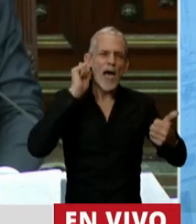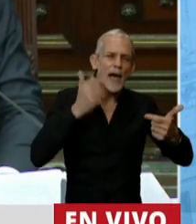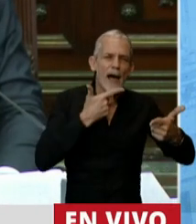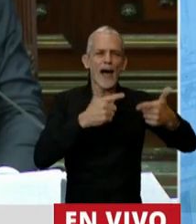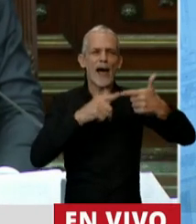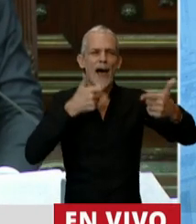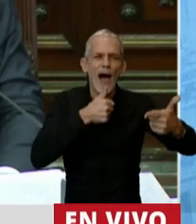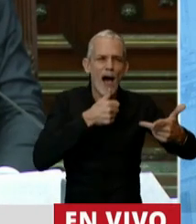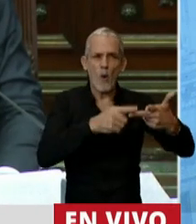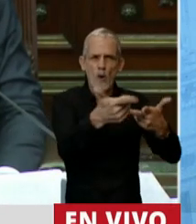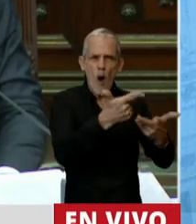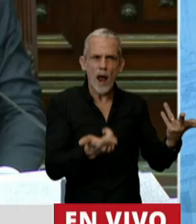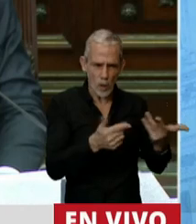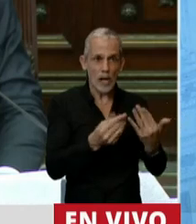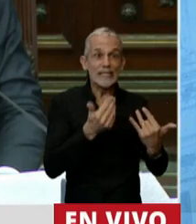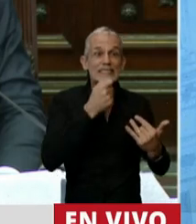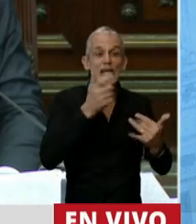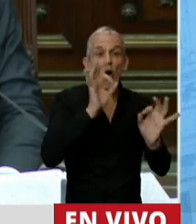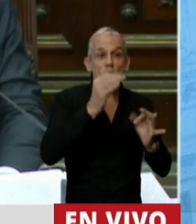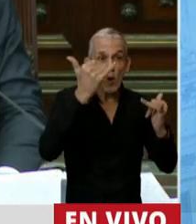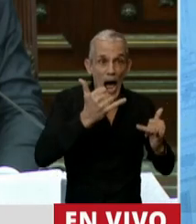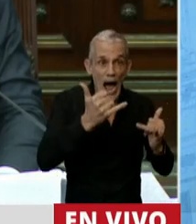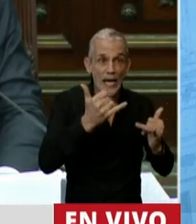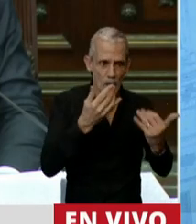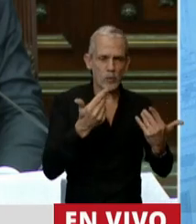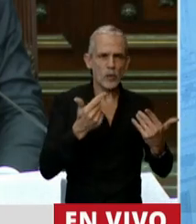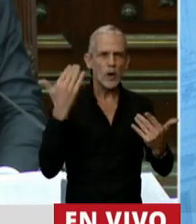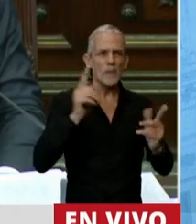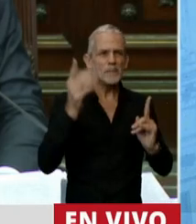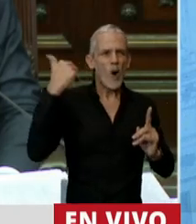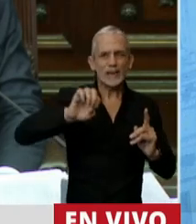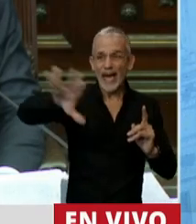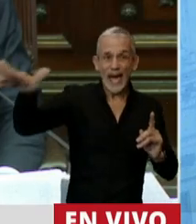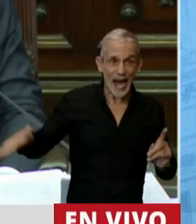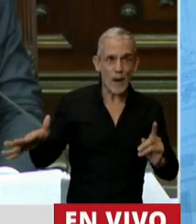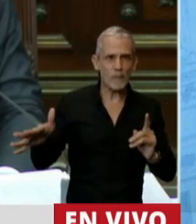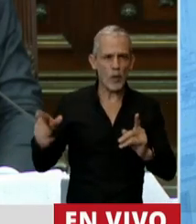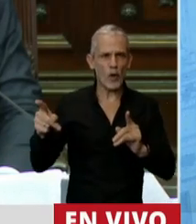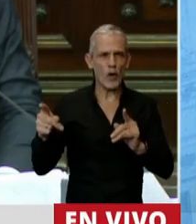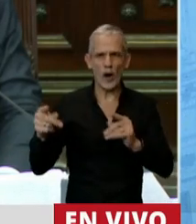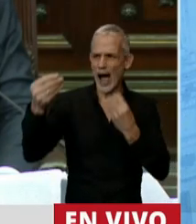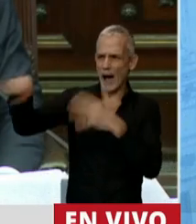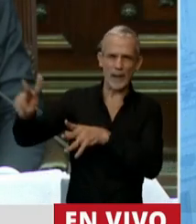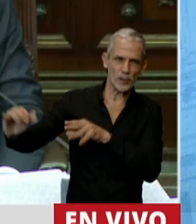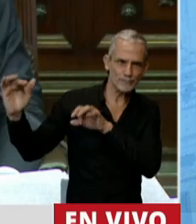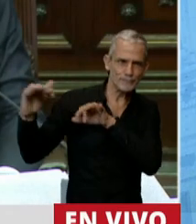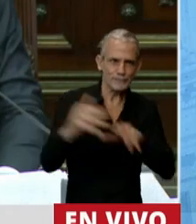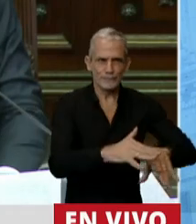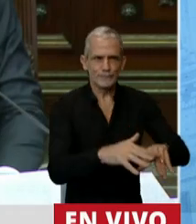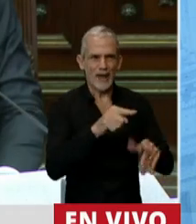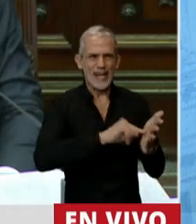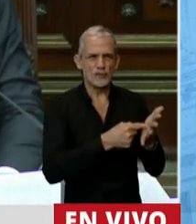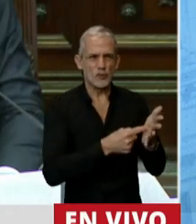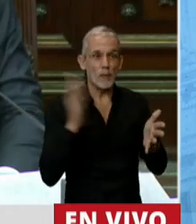sectores que si tendrían oportunidades volverían porque vienen de esos lugares expulsados por la expansión del modo de